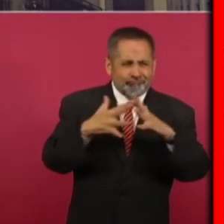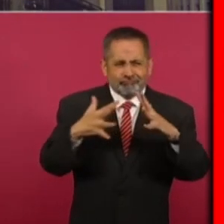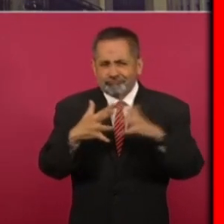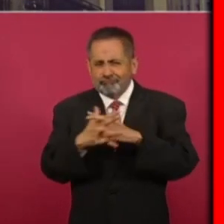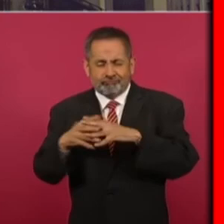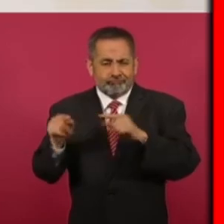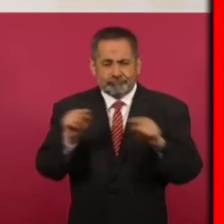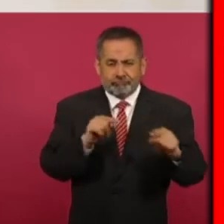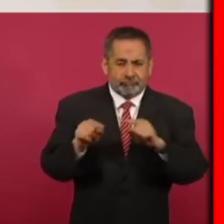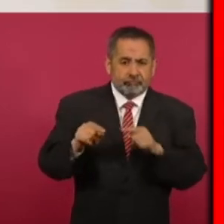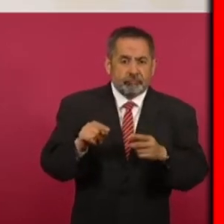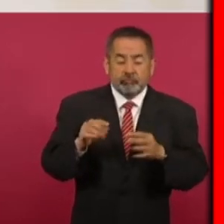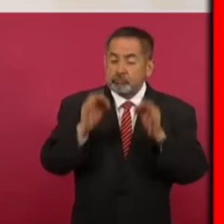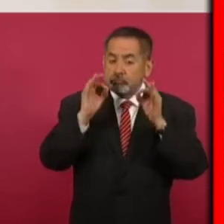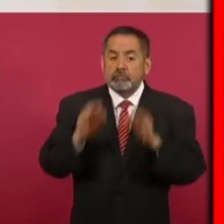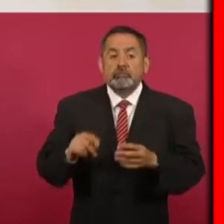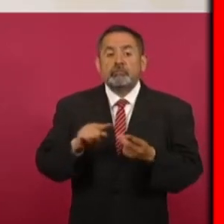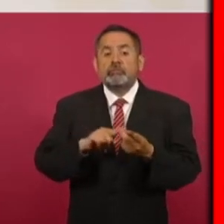ciudad Juárez